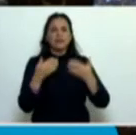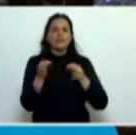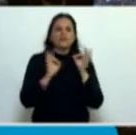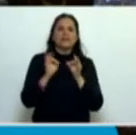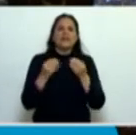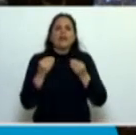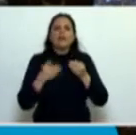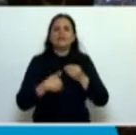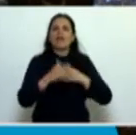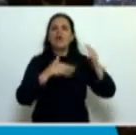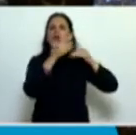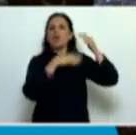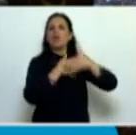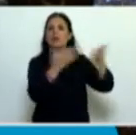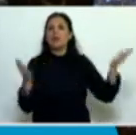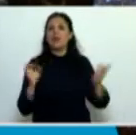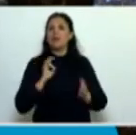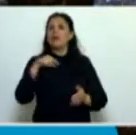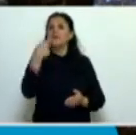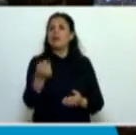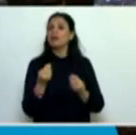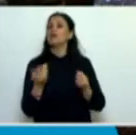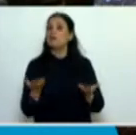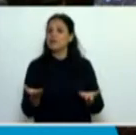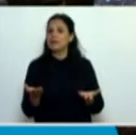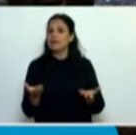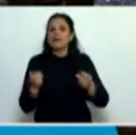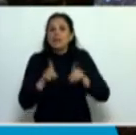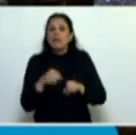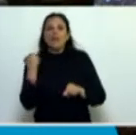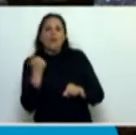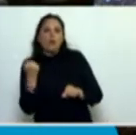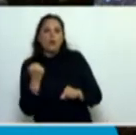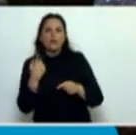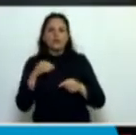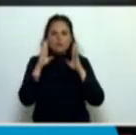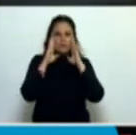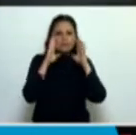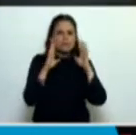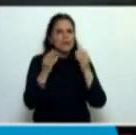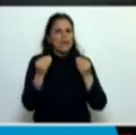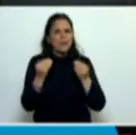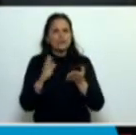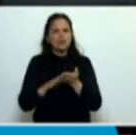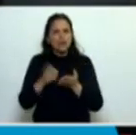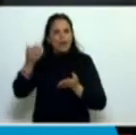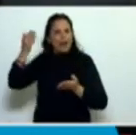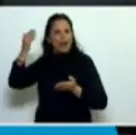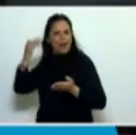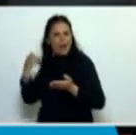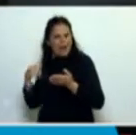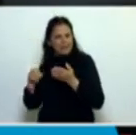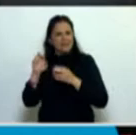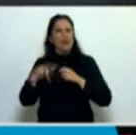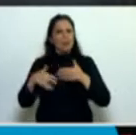obras públicas que hay que llevar adelante el año que viene, pero también es importante que miremos cuántas de las obras planificadas y